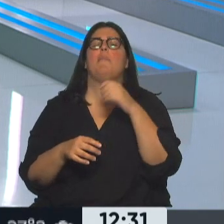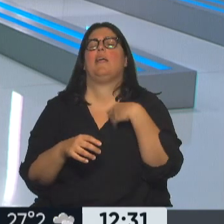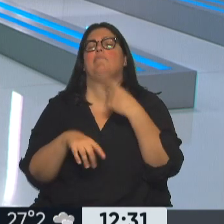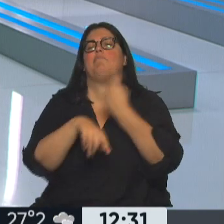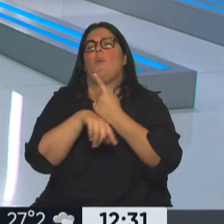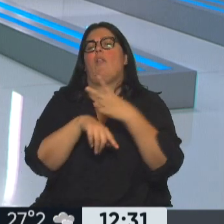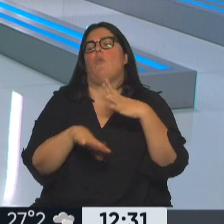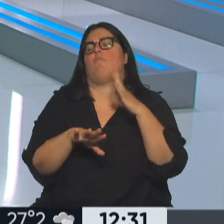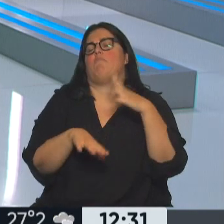la privacidad.